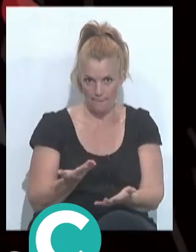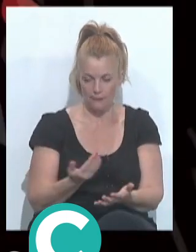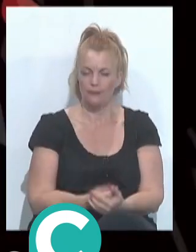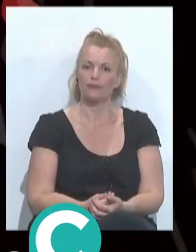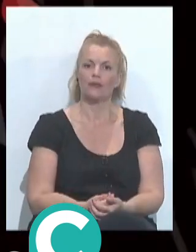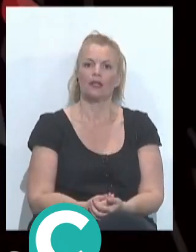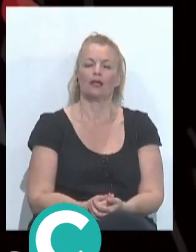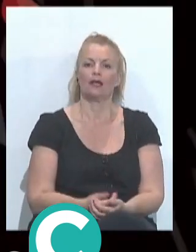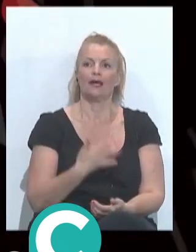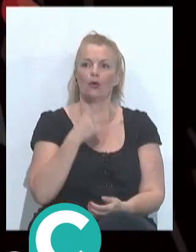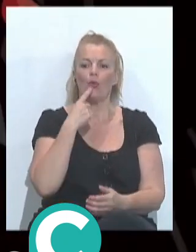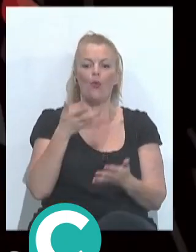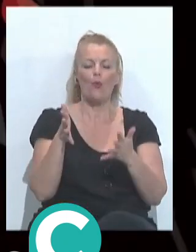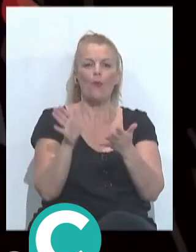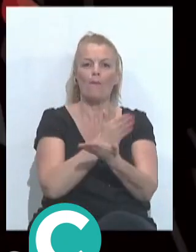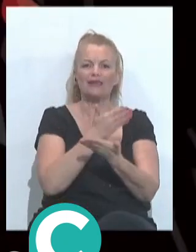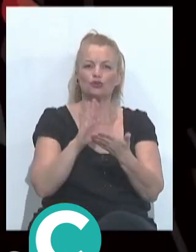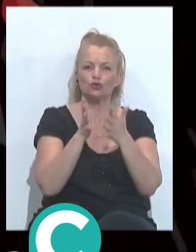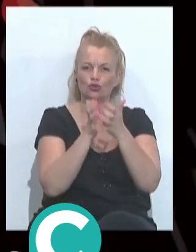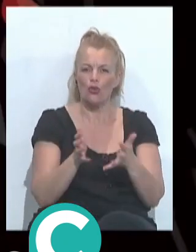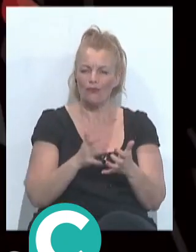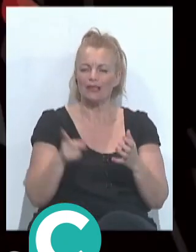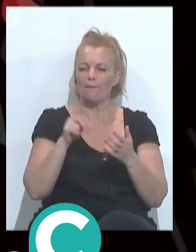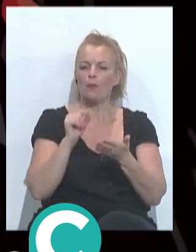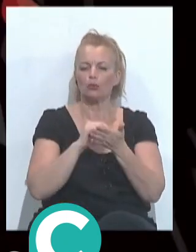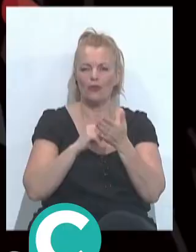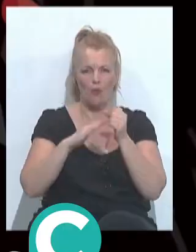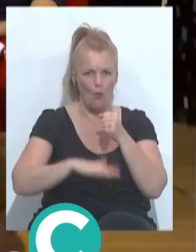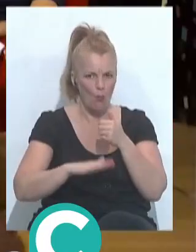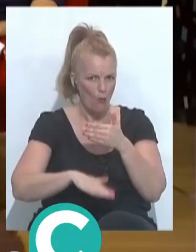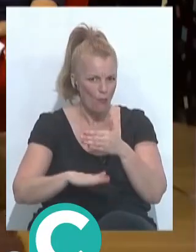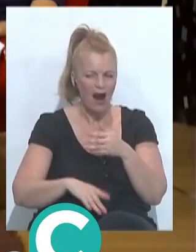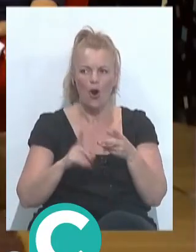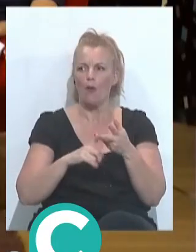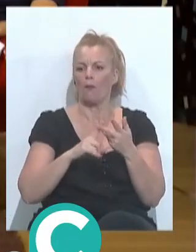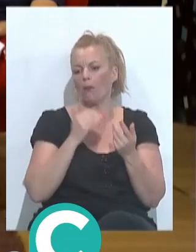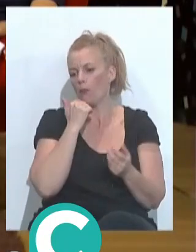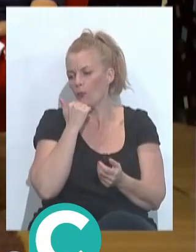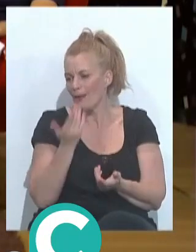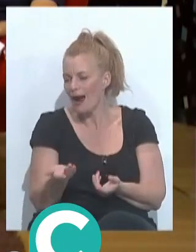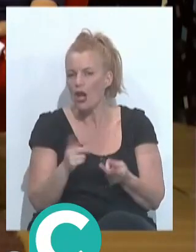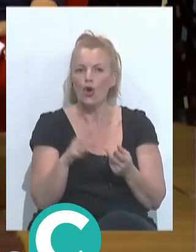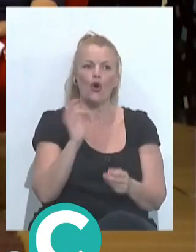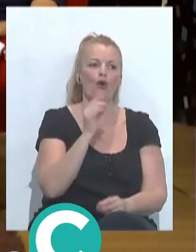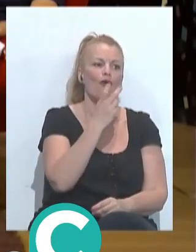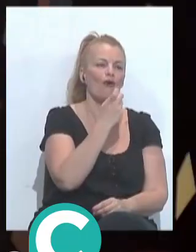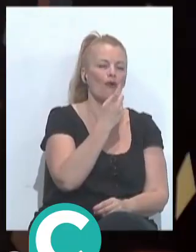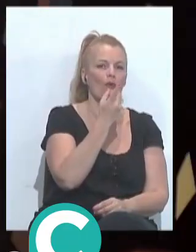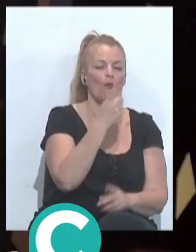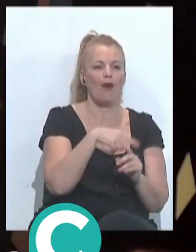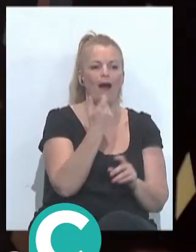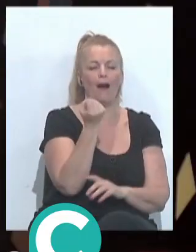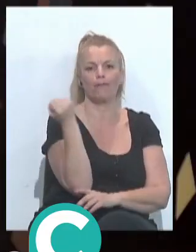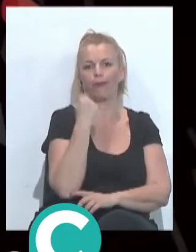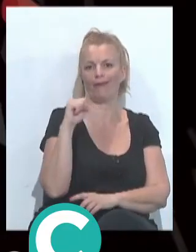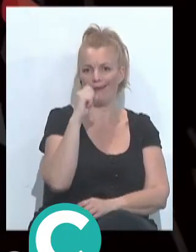a lo mejor un paso doble que se ha puntuado muy muy bajo porque sí porque era malo porque a lo mejor faltaba el respeto porque no